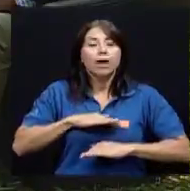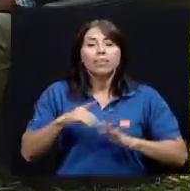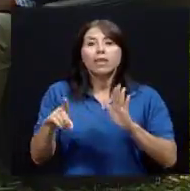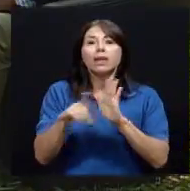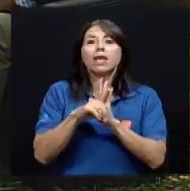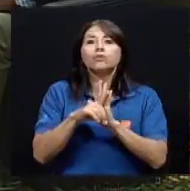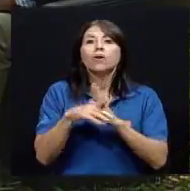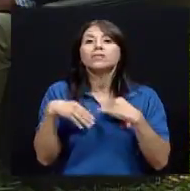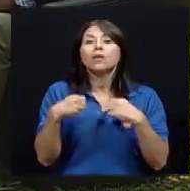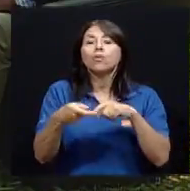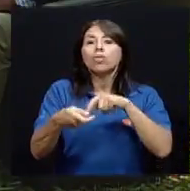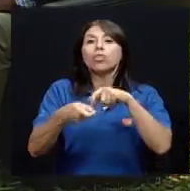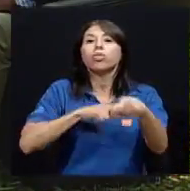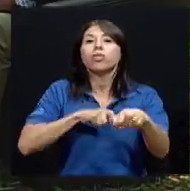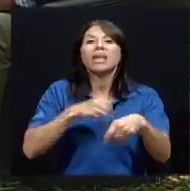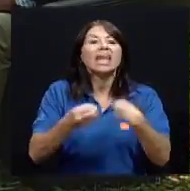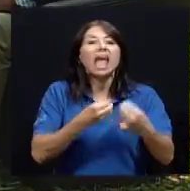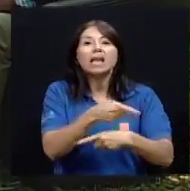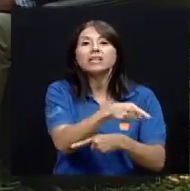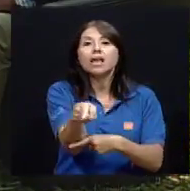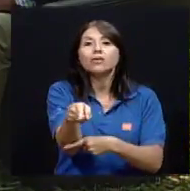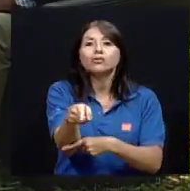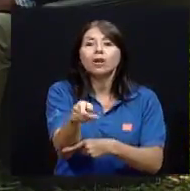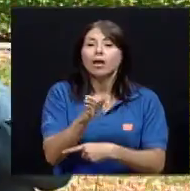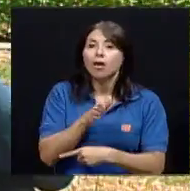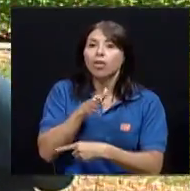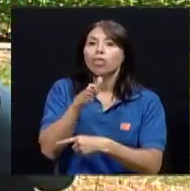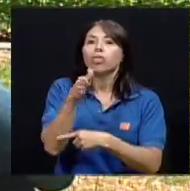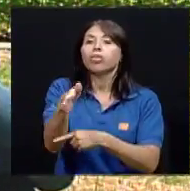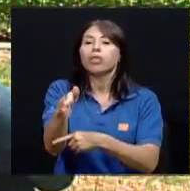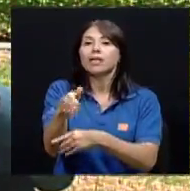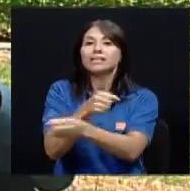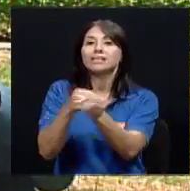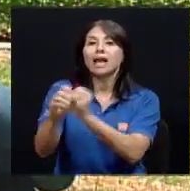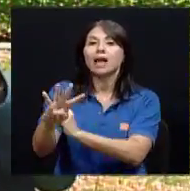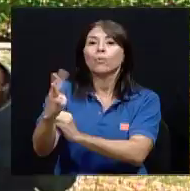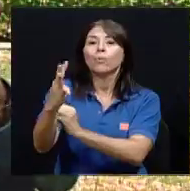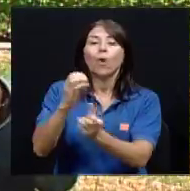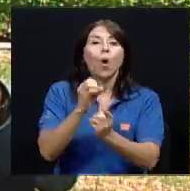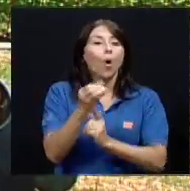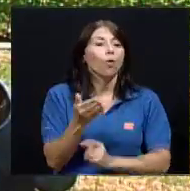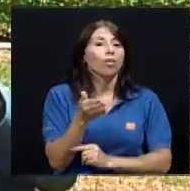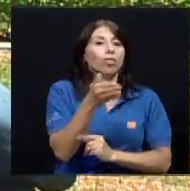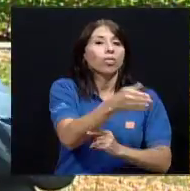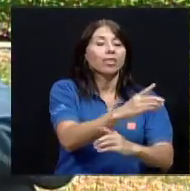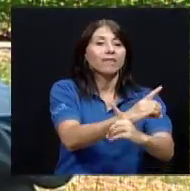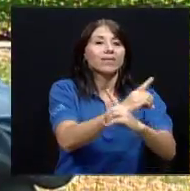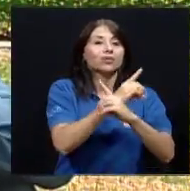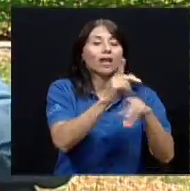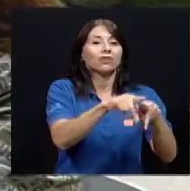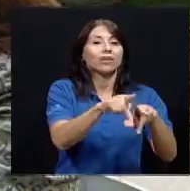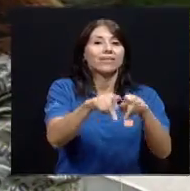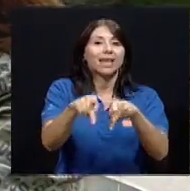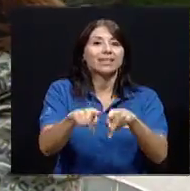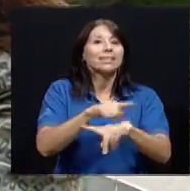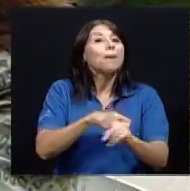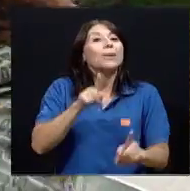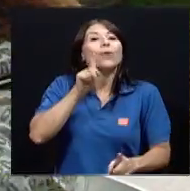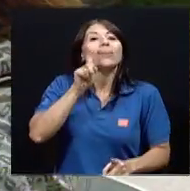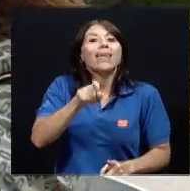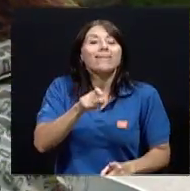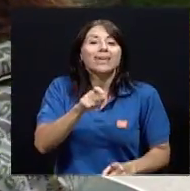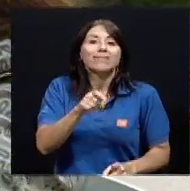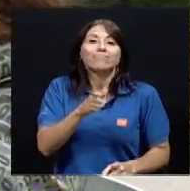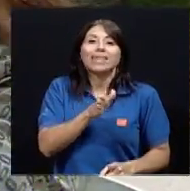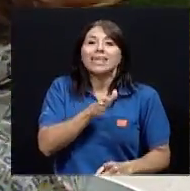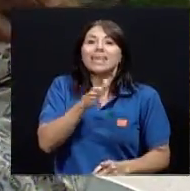o a la sala constitucional o a la Defensoría de los Habitantes, cuando en realidad debieran acudir al Ministerio de Salud. O también a la Contraloría, ¿verdad?,